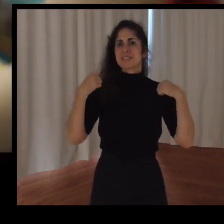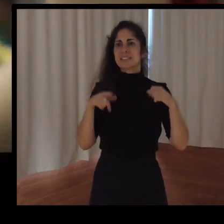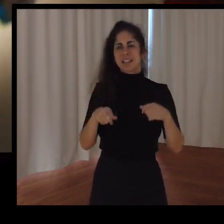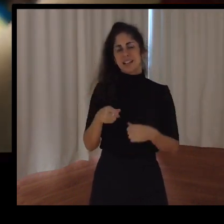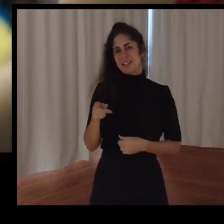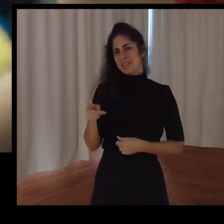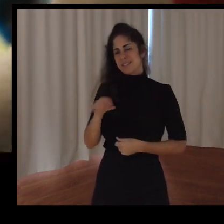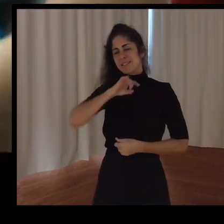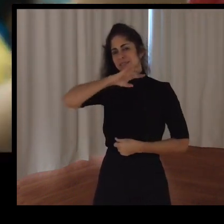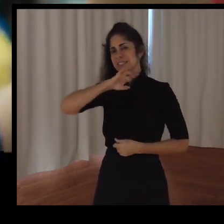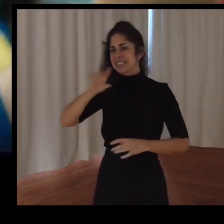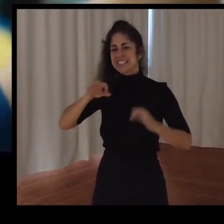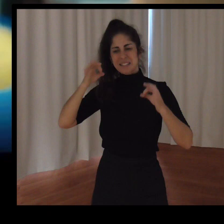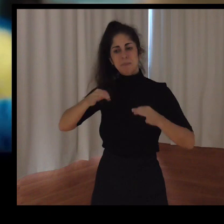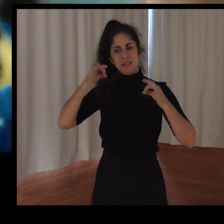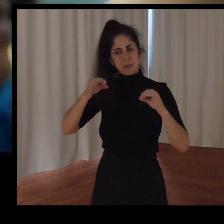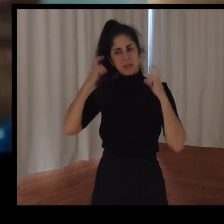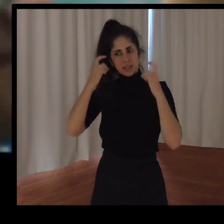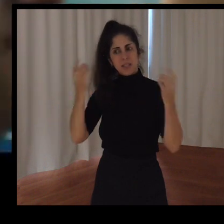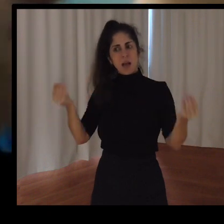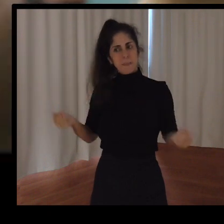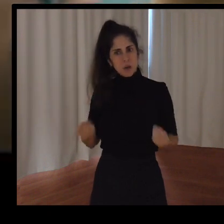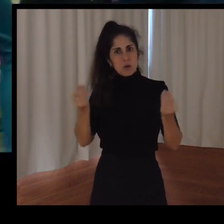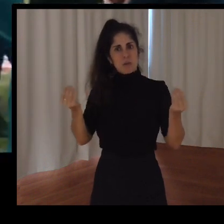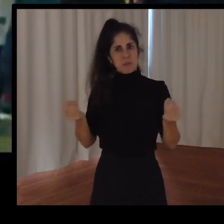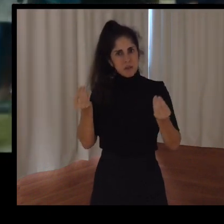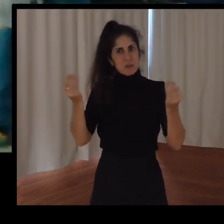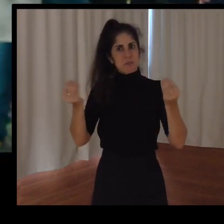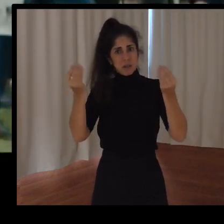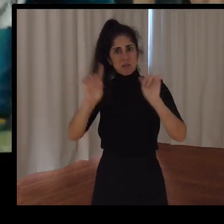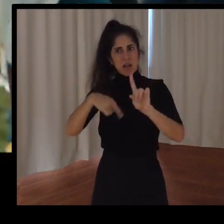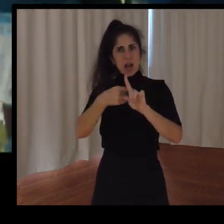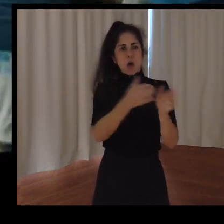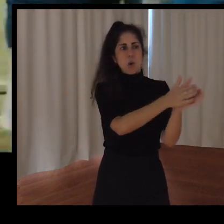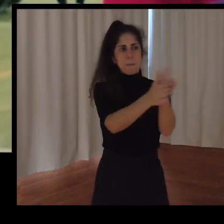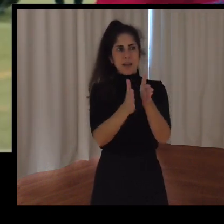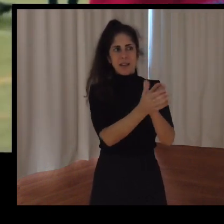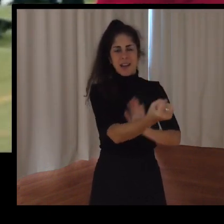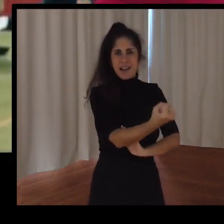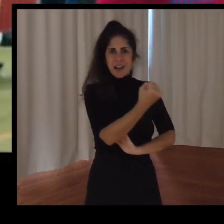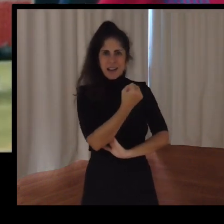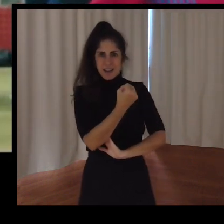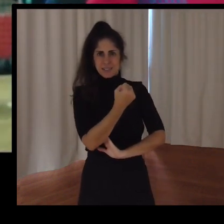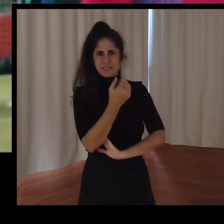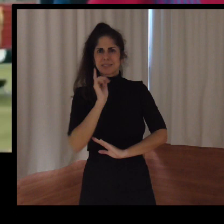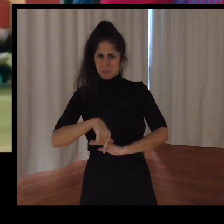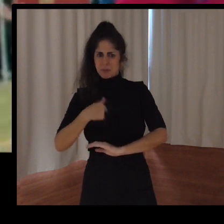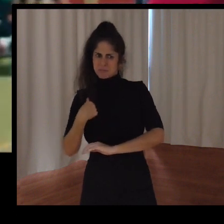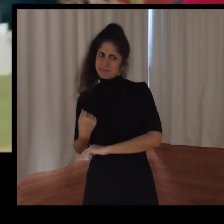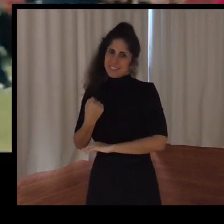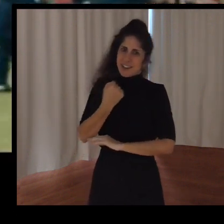como el apoyo que tienen todos los compañeros, como apoya a los compañeros. Y esto te hace que... pues que te